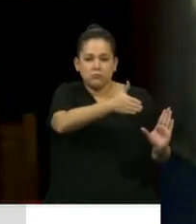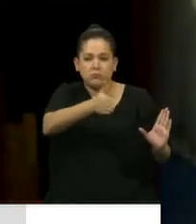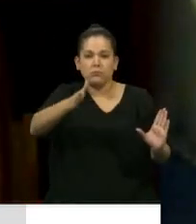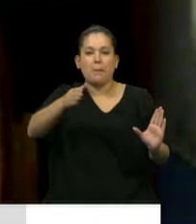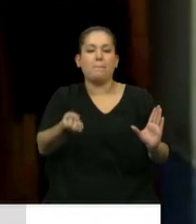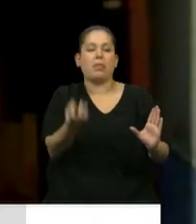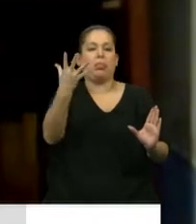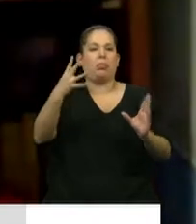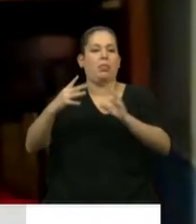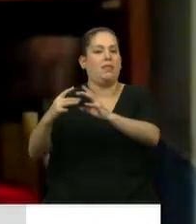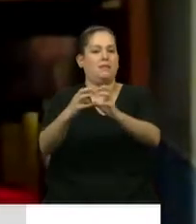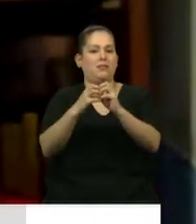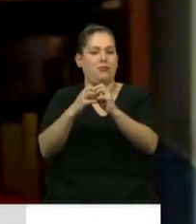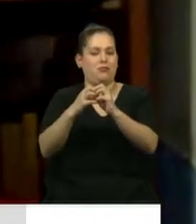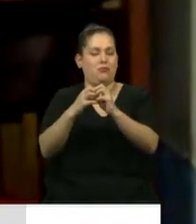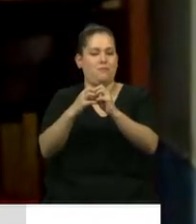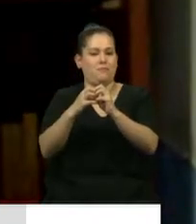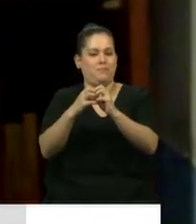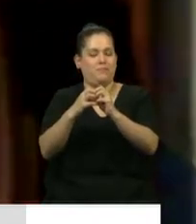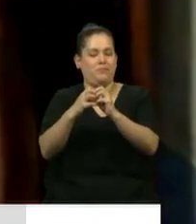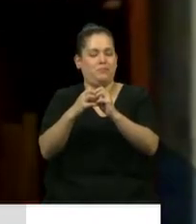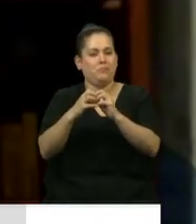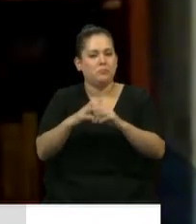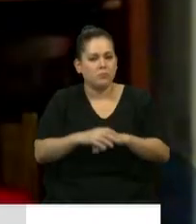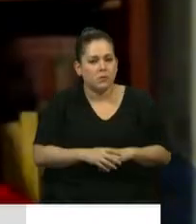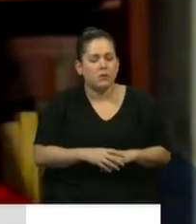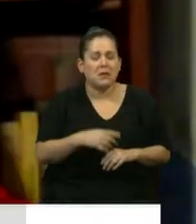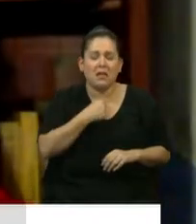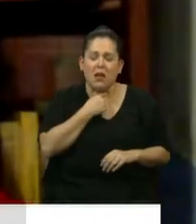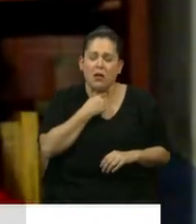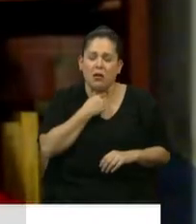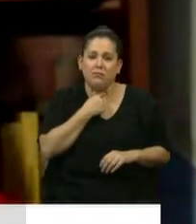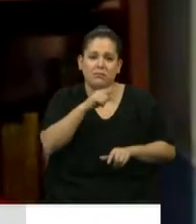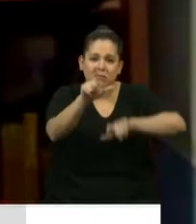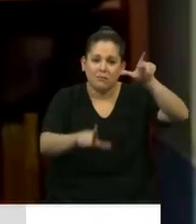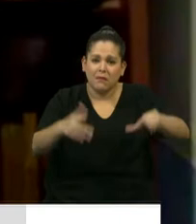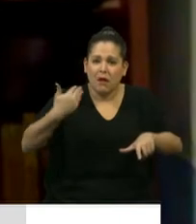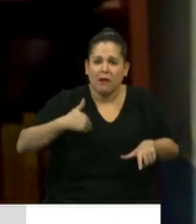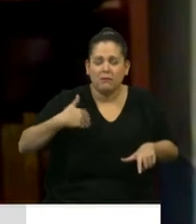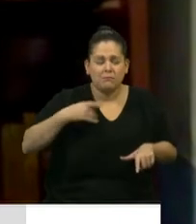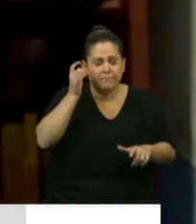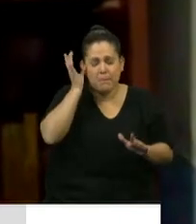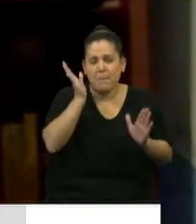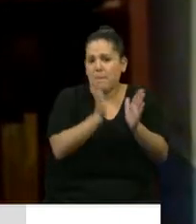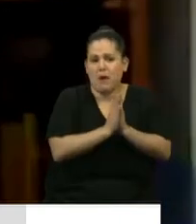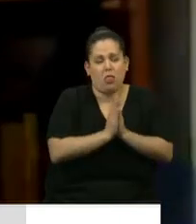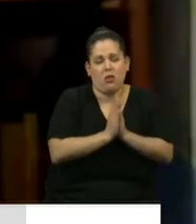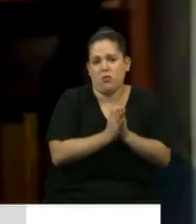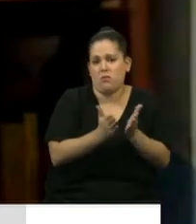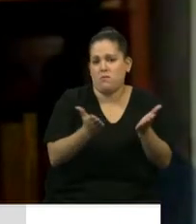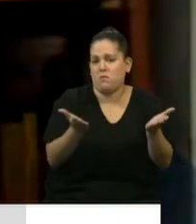perdón a los argentinos. Le quiero pedir perdón por no haber tenido la generosidad, la capacidad